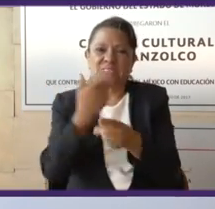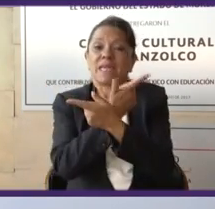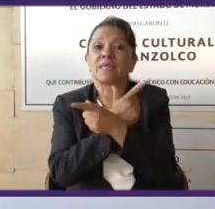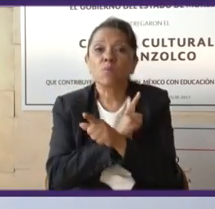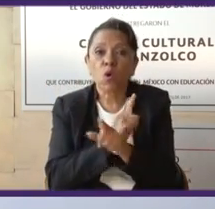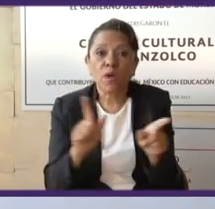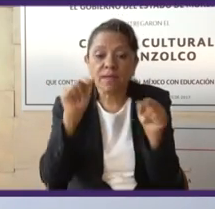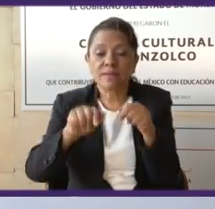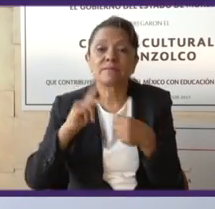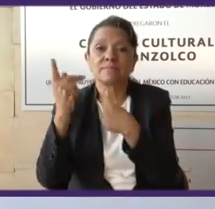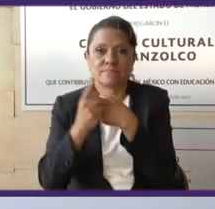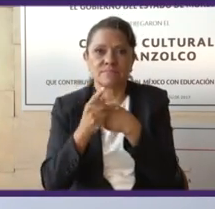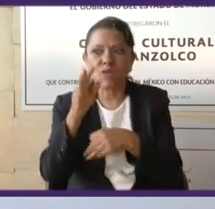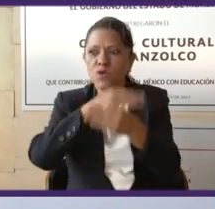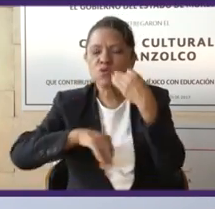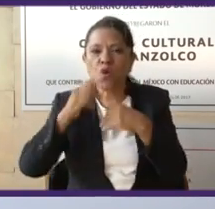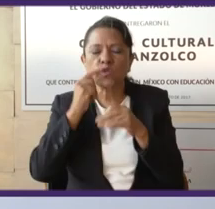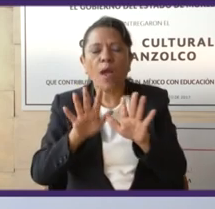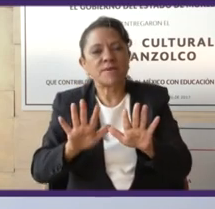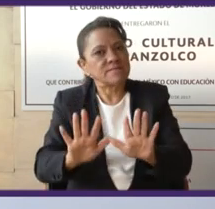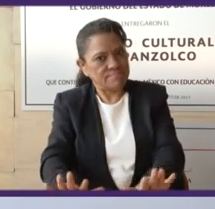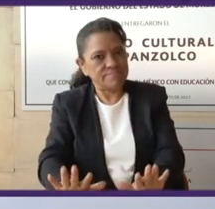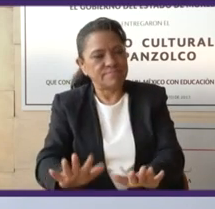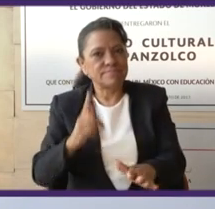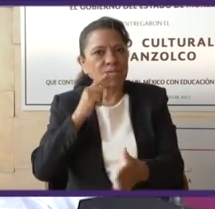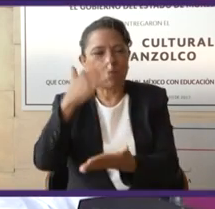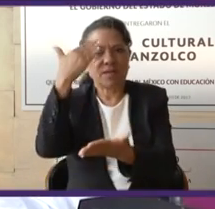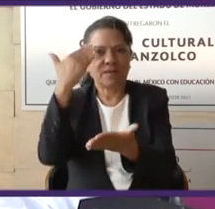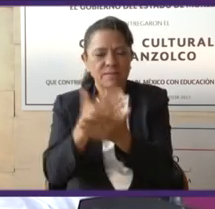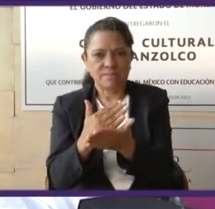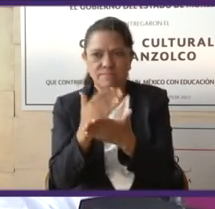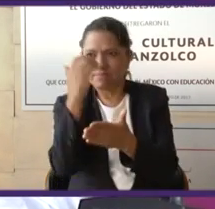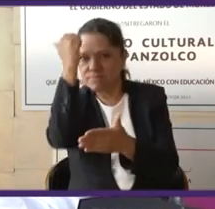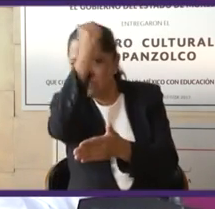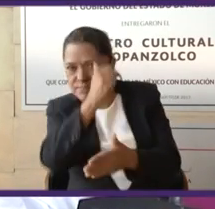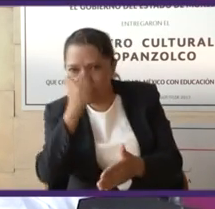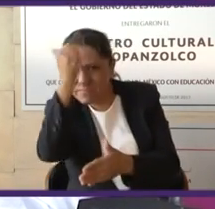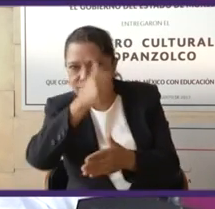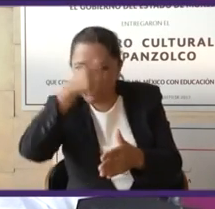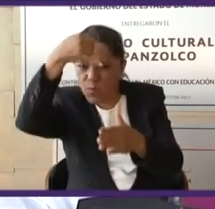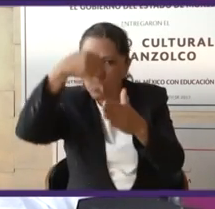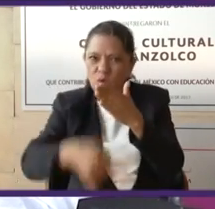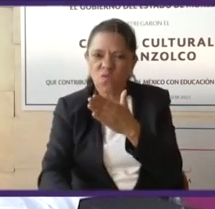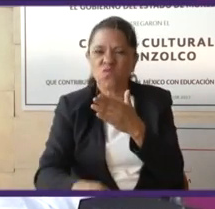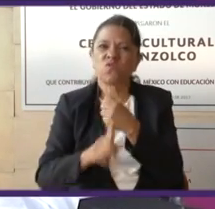un alto en el camino y resolver estos problemas de fondo. Para eso es esto,